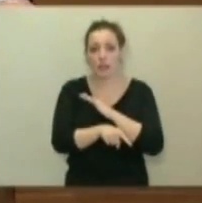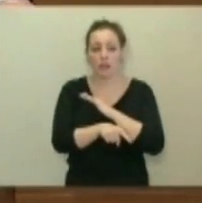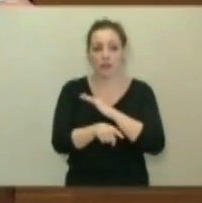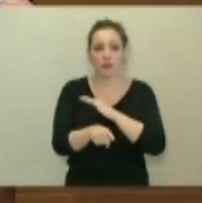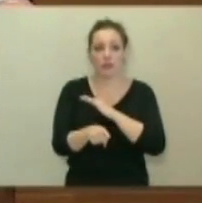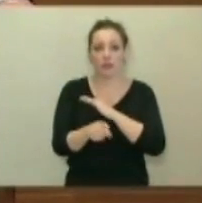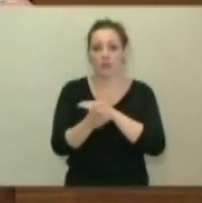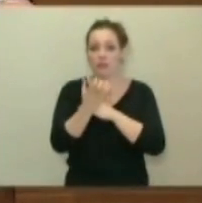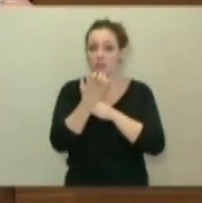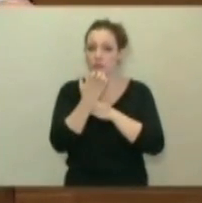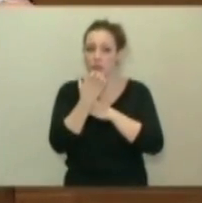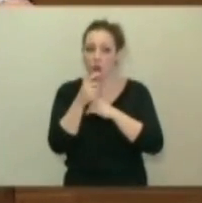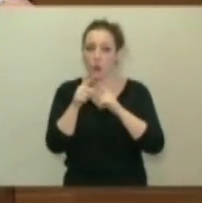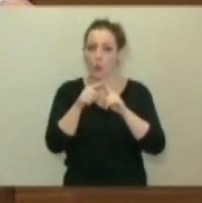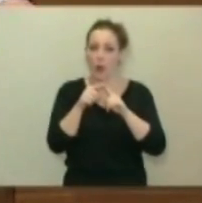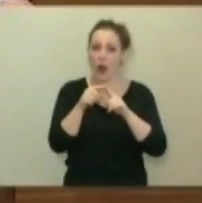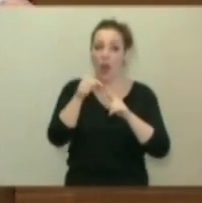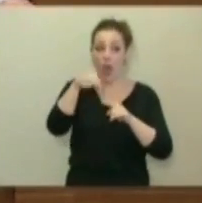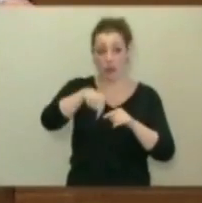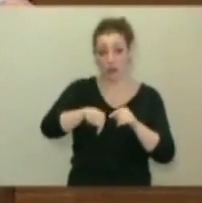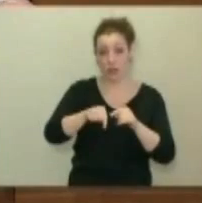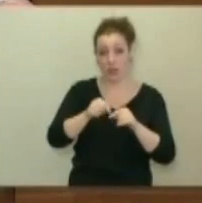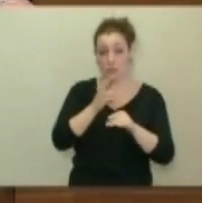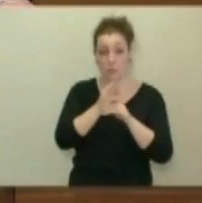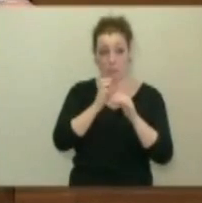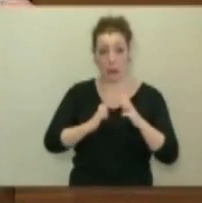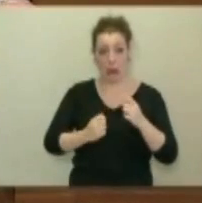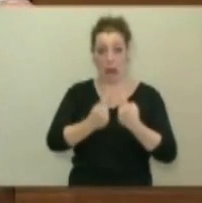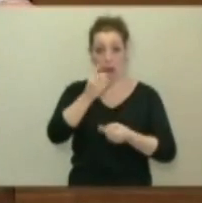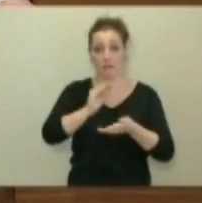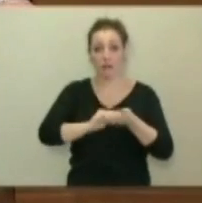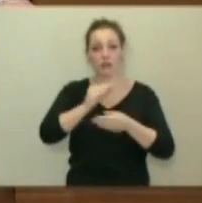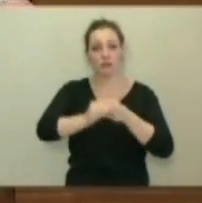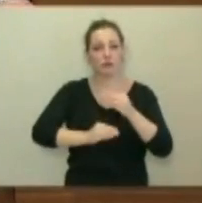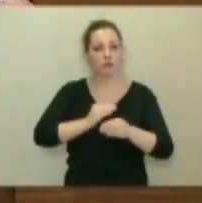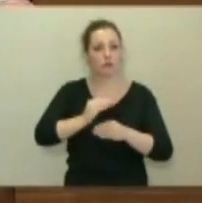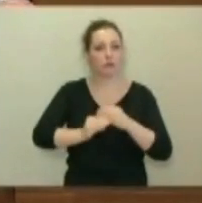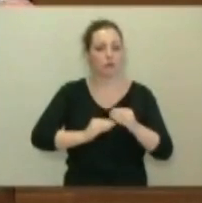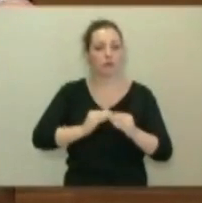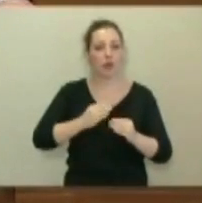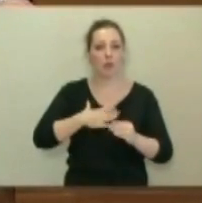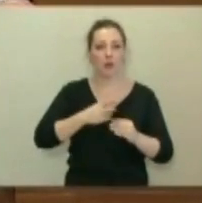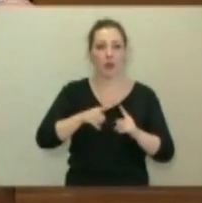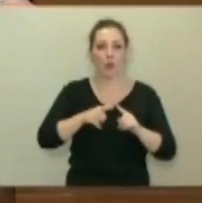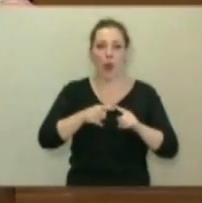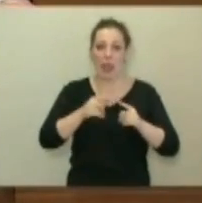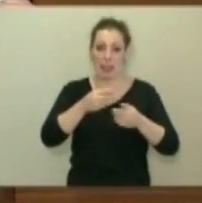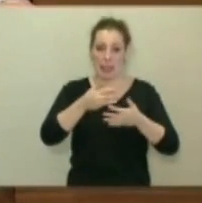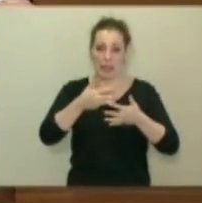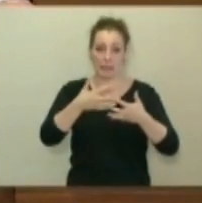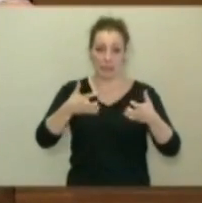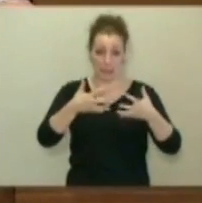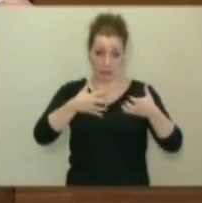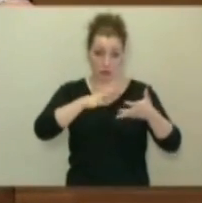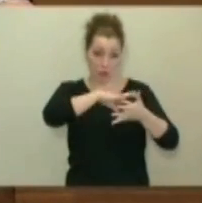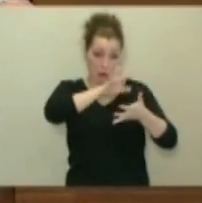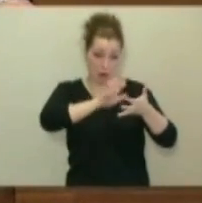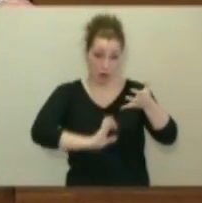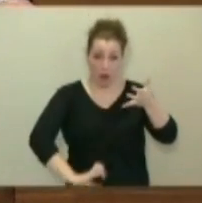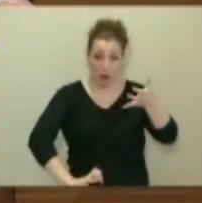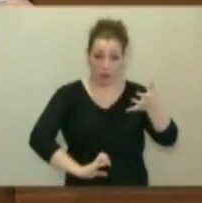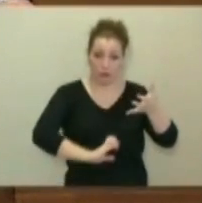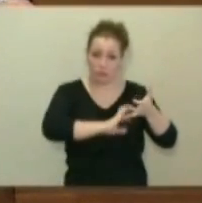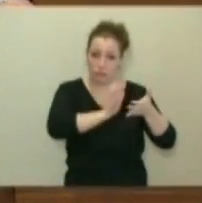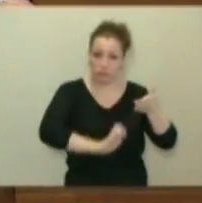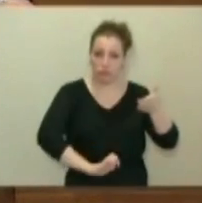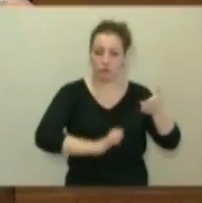la finura que a veces se utiliza aquí en este Parlamento, seguramente que encontraríamos esa amplitud de texto que ustedes despliegan alguna que otra